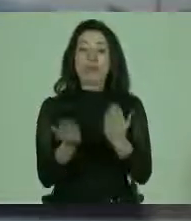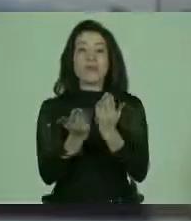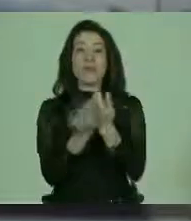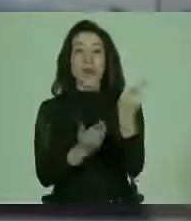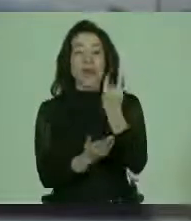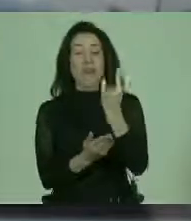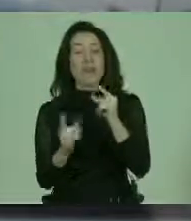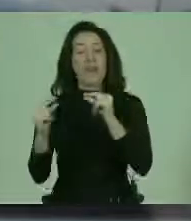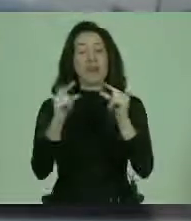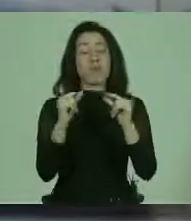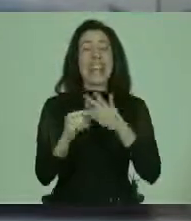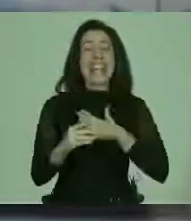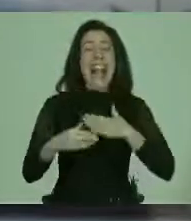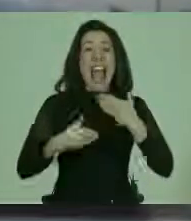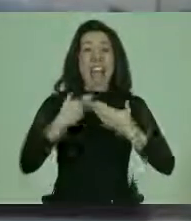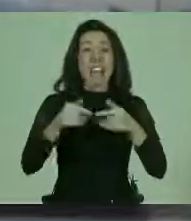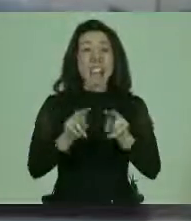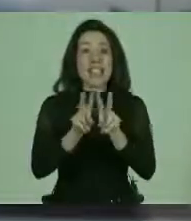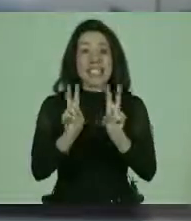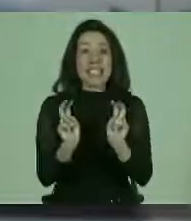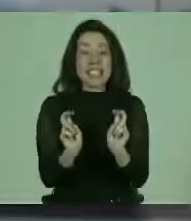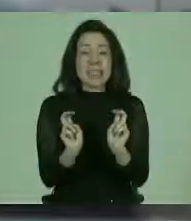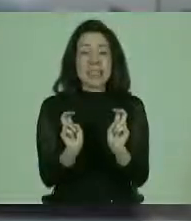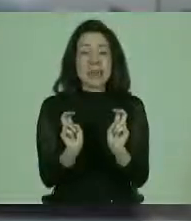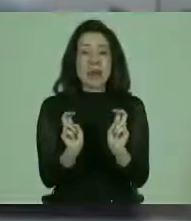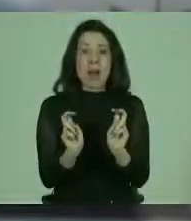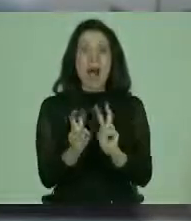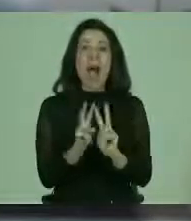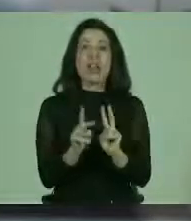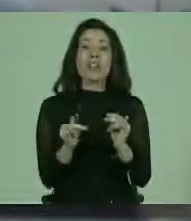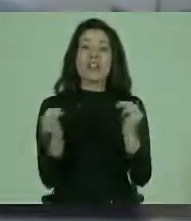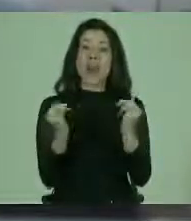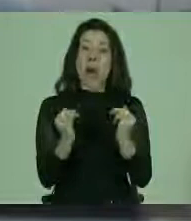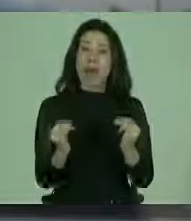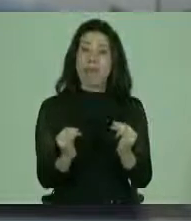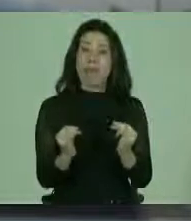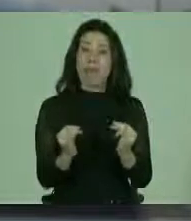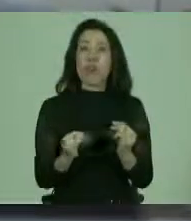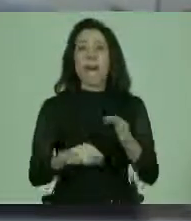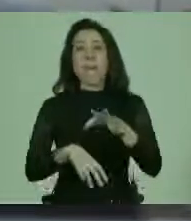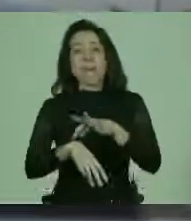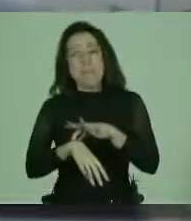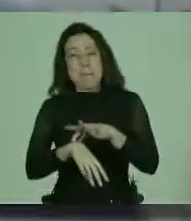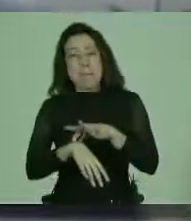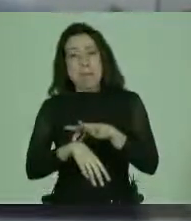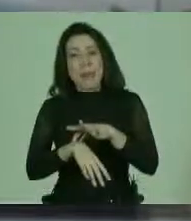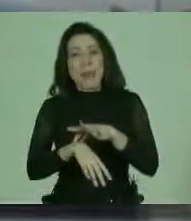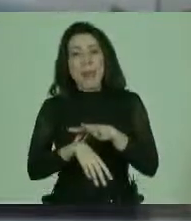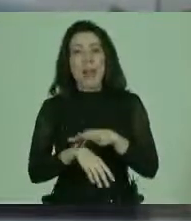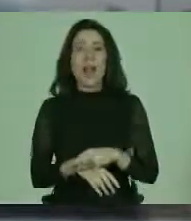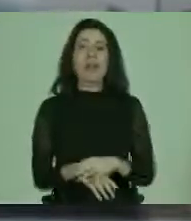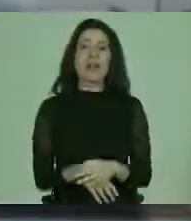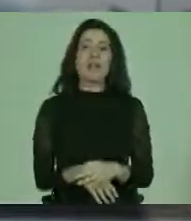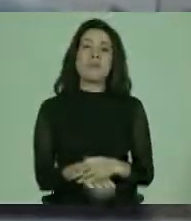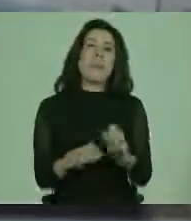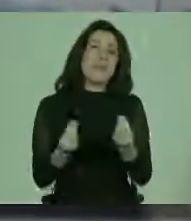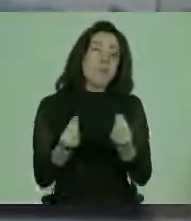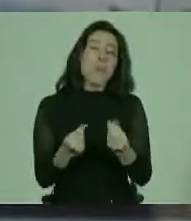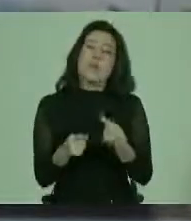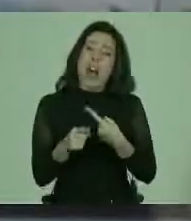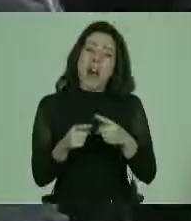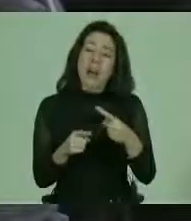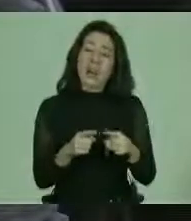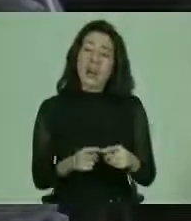discute o se intenta avanzar en esta materia, se hace desde una lógica clínica, desde una lógica médica muchas veces,